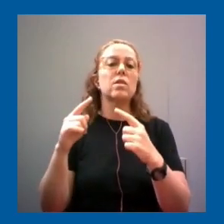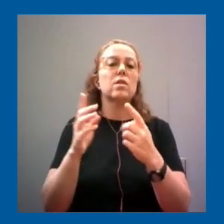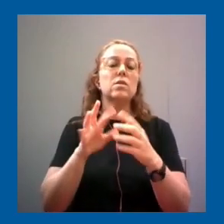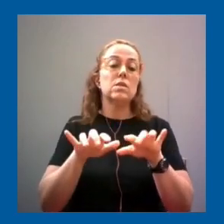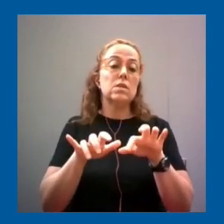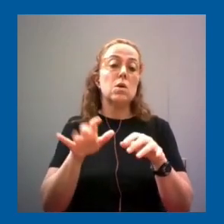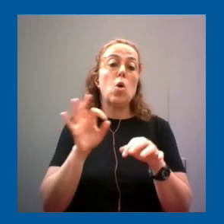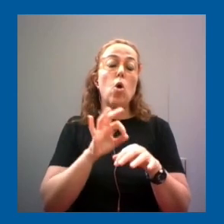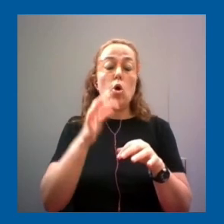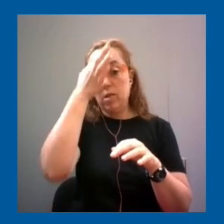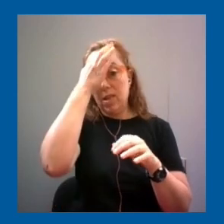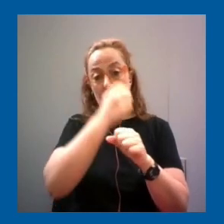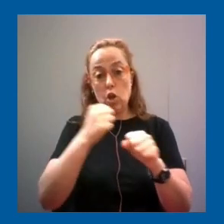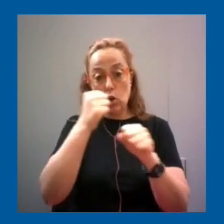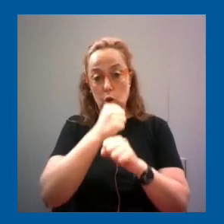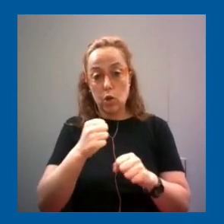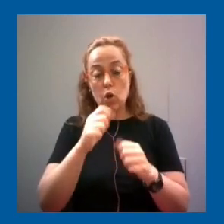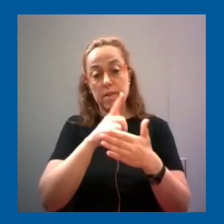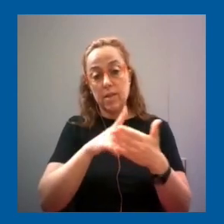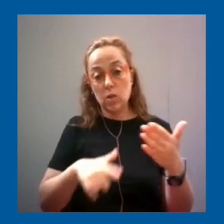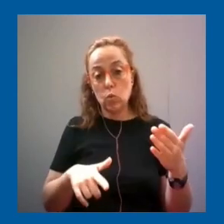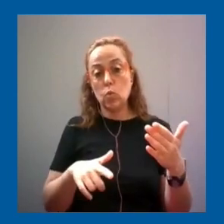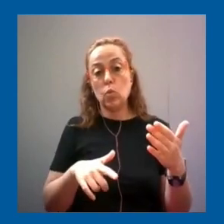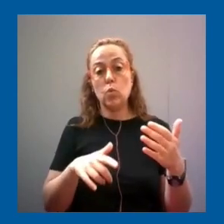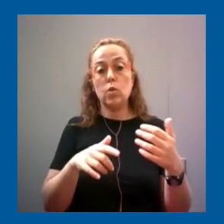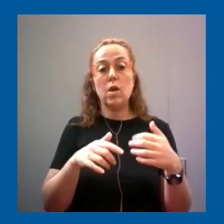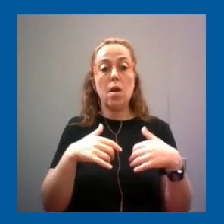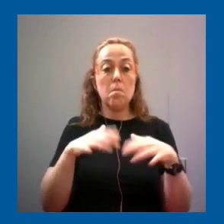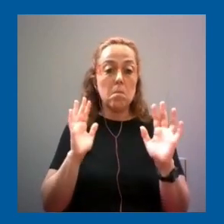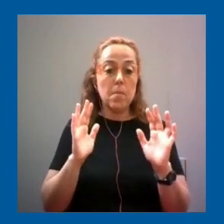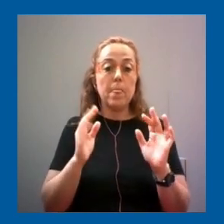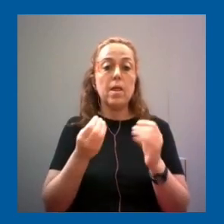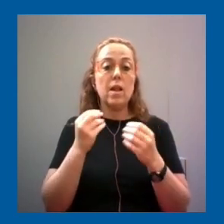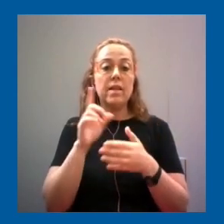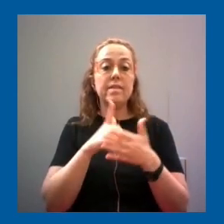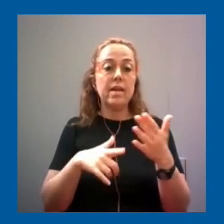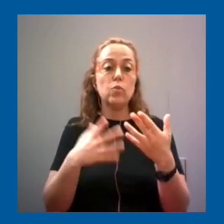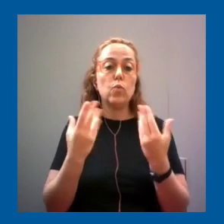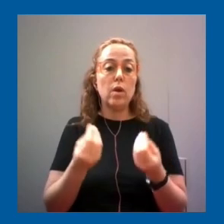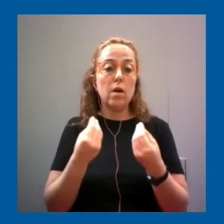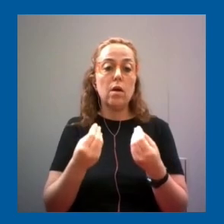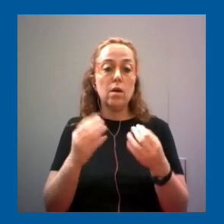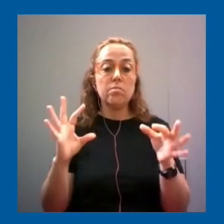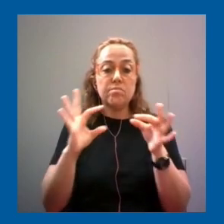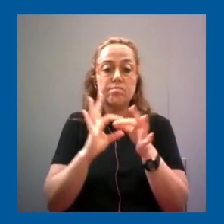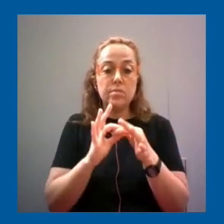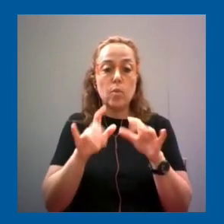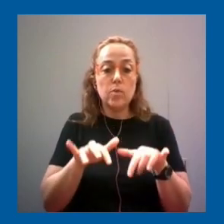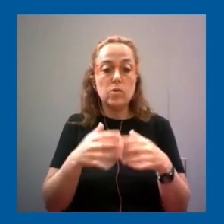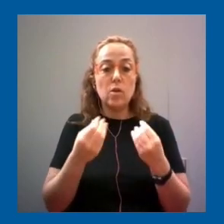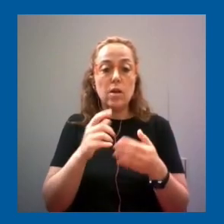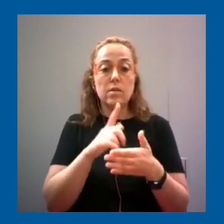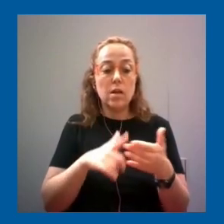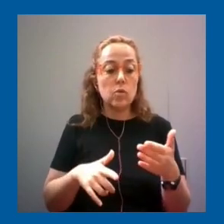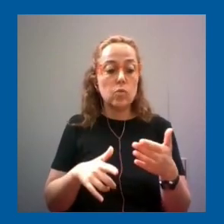tecnológicos en la literatura que podrías decir bueno en literatura qué tanto tiene relación con la ciencia de la computación en realidad la literatura a